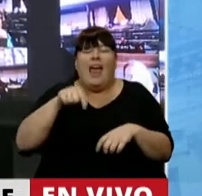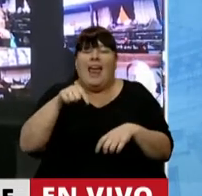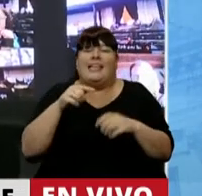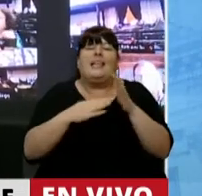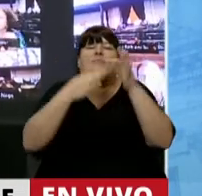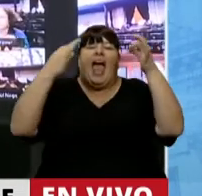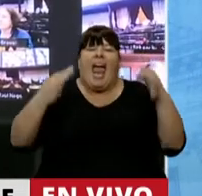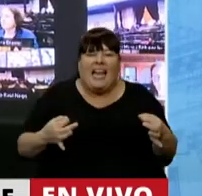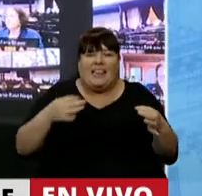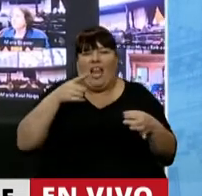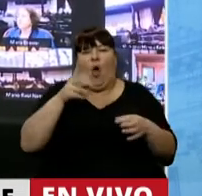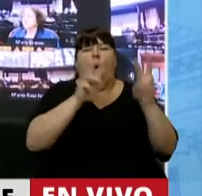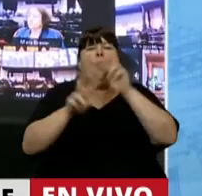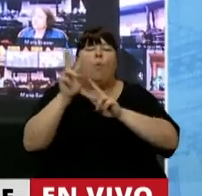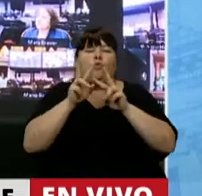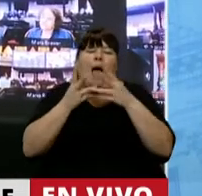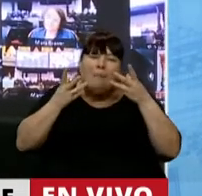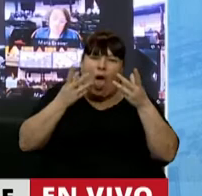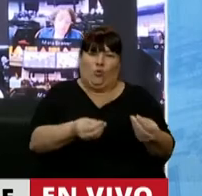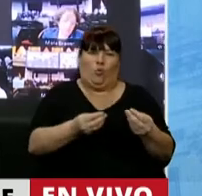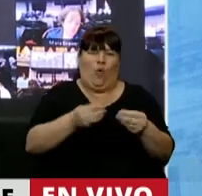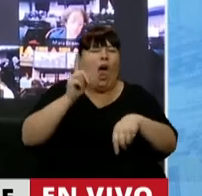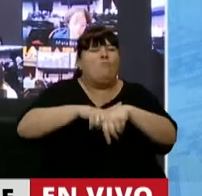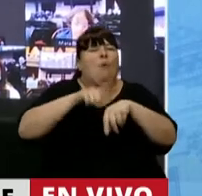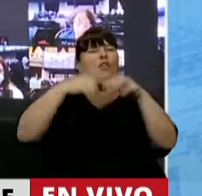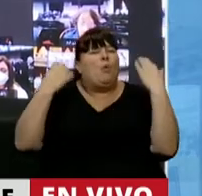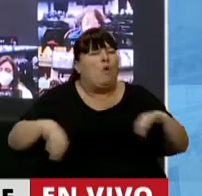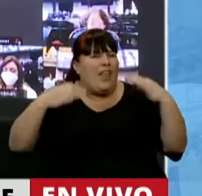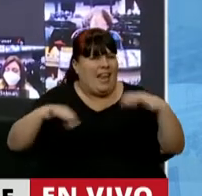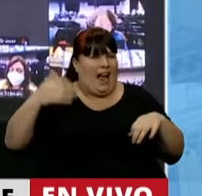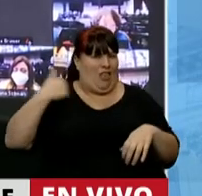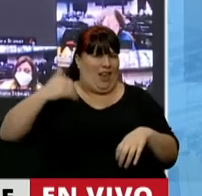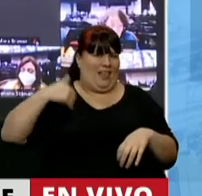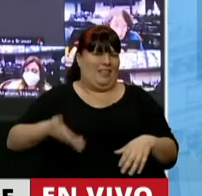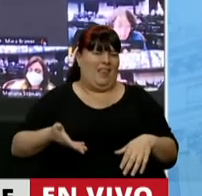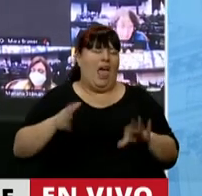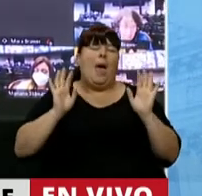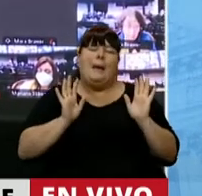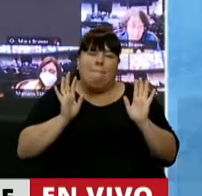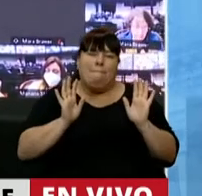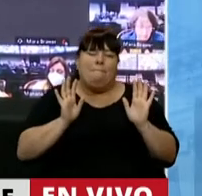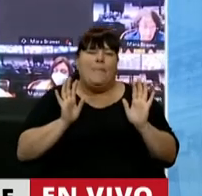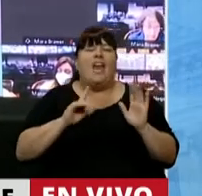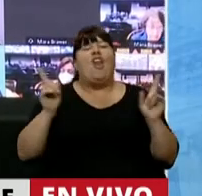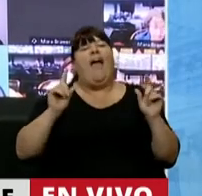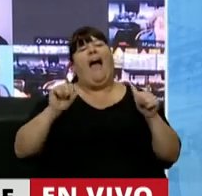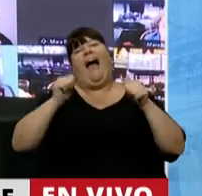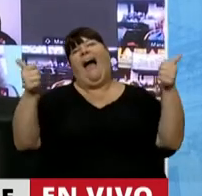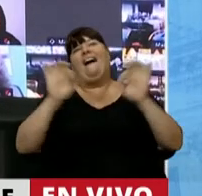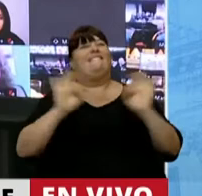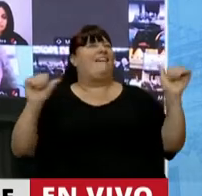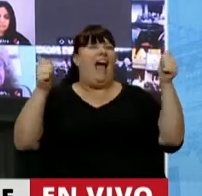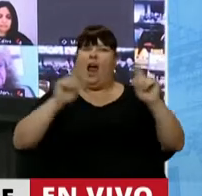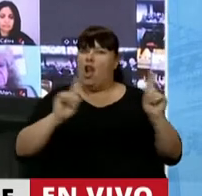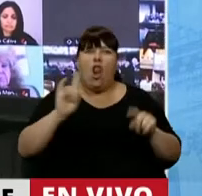principio ético de tratar de contribuir en un momento delicadísimo del país. Pero no cantemos victoria,